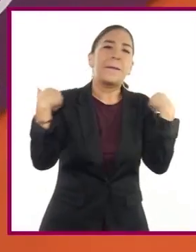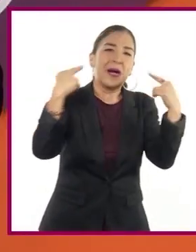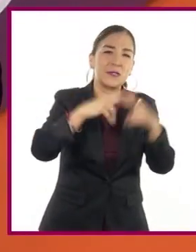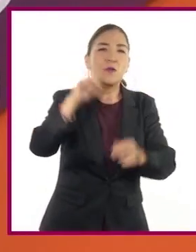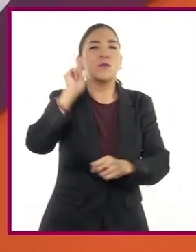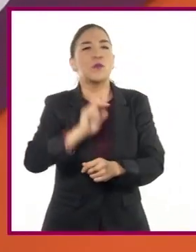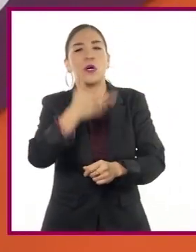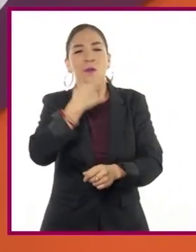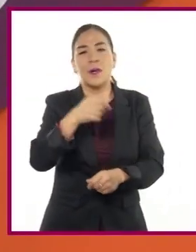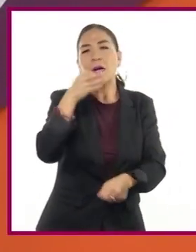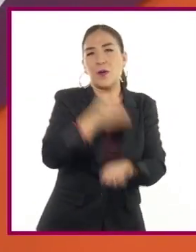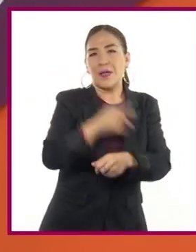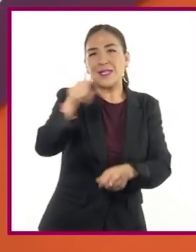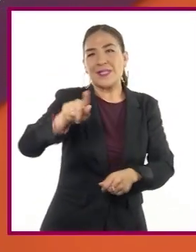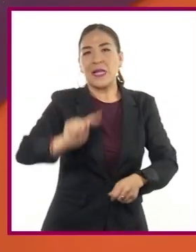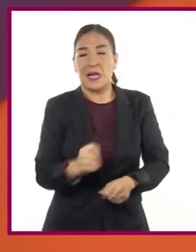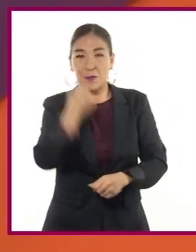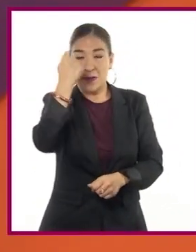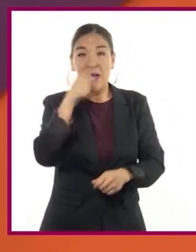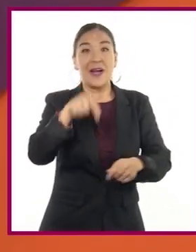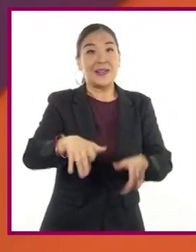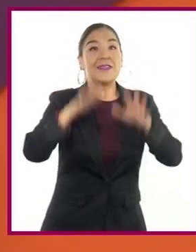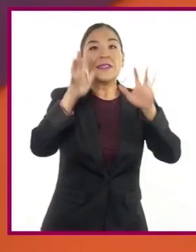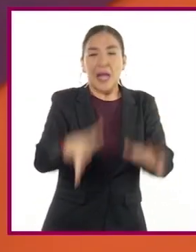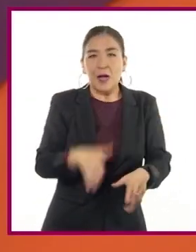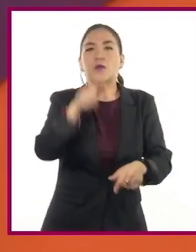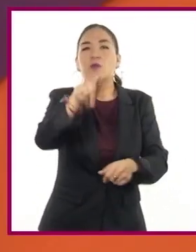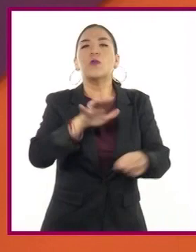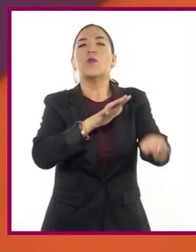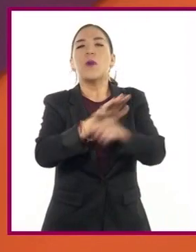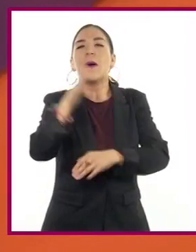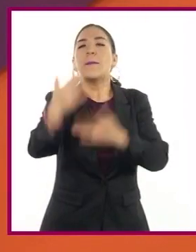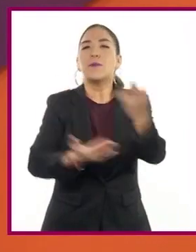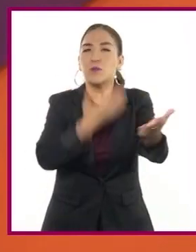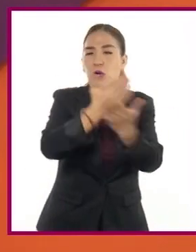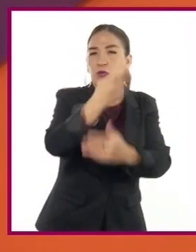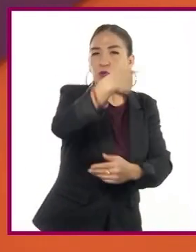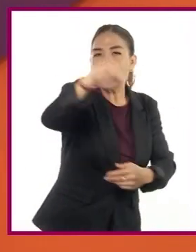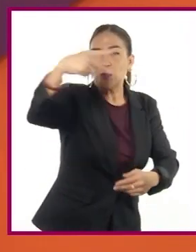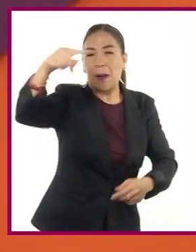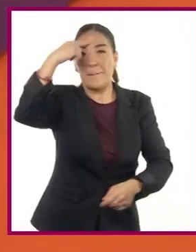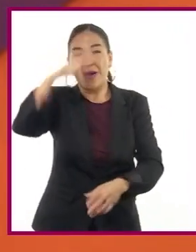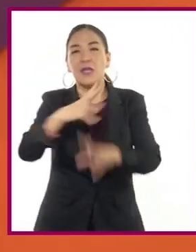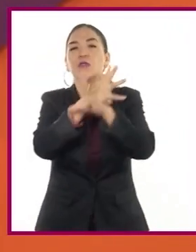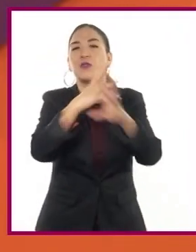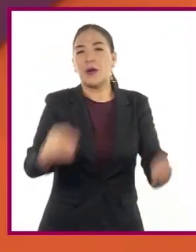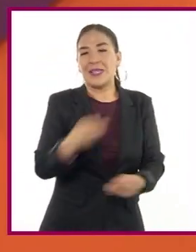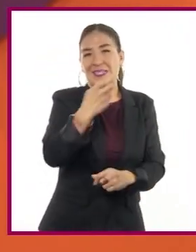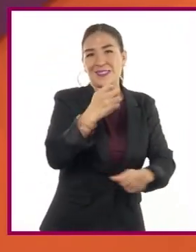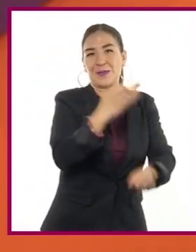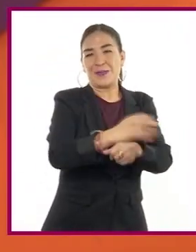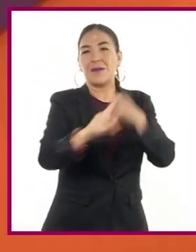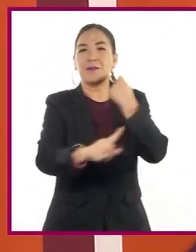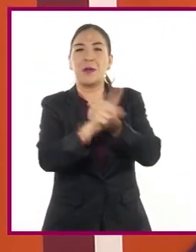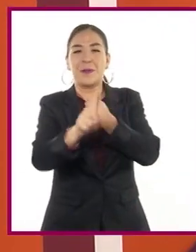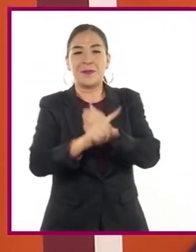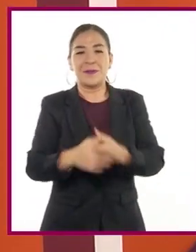o profesor de tecnología, y así plantear sus propias propuestas de solución a estos problemas.